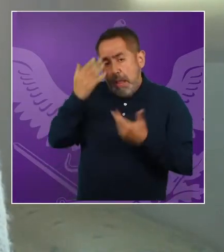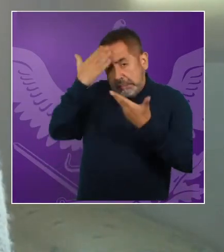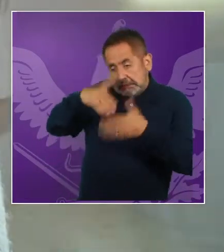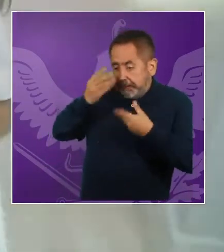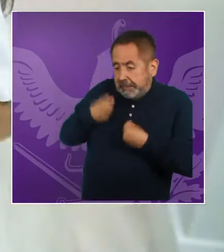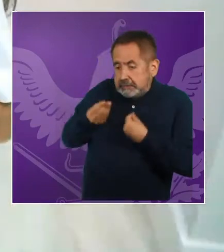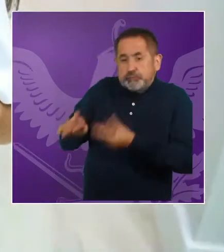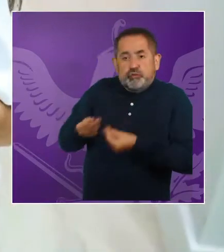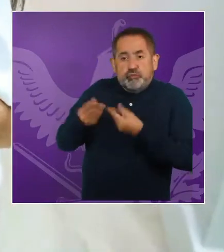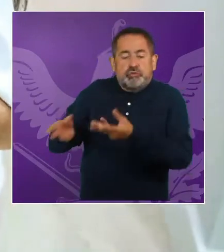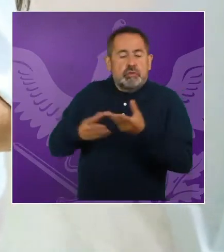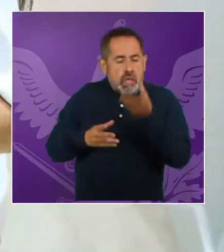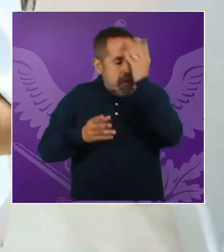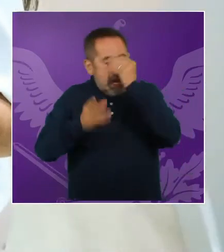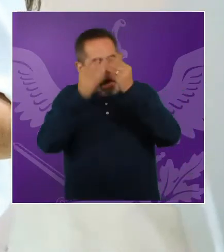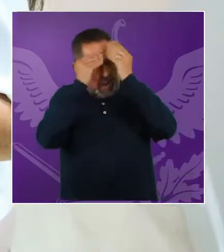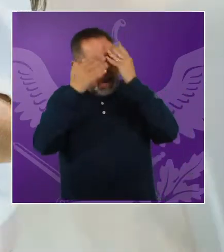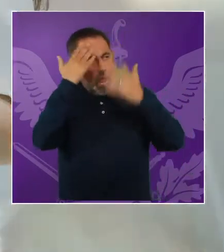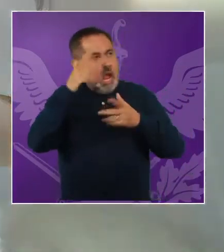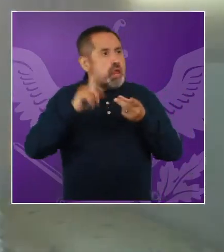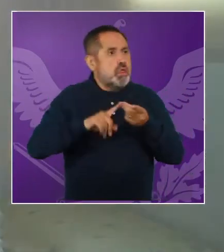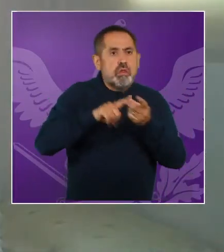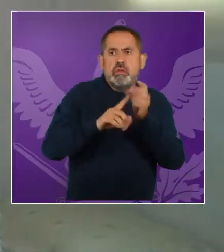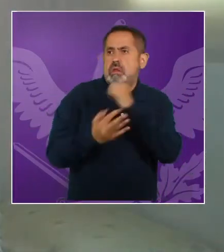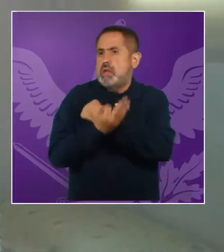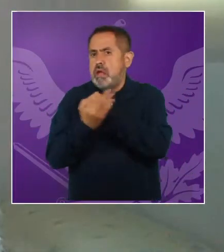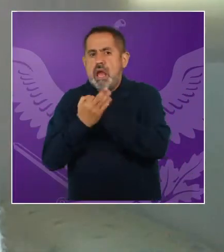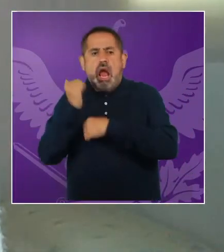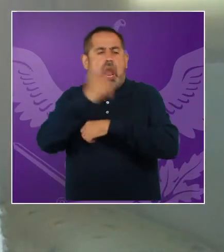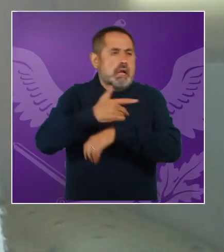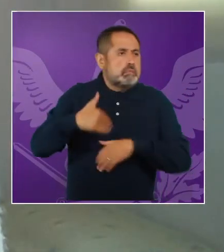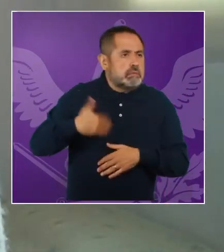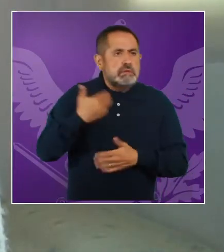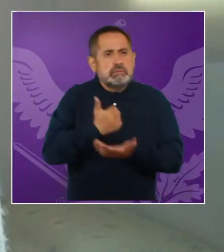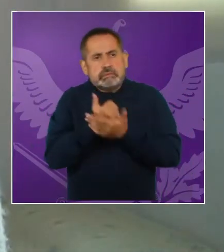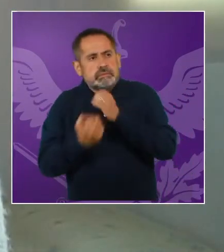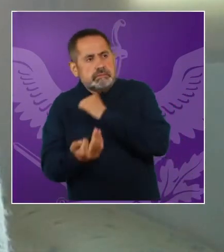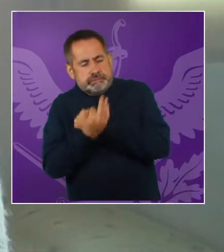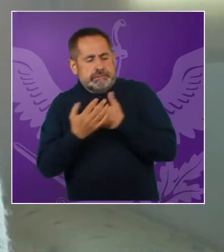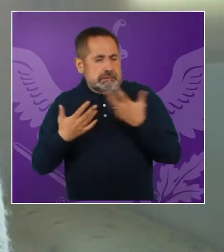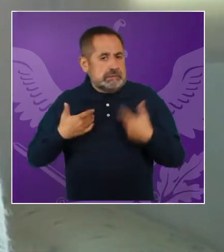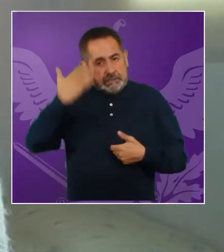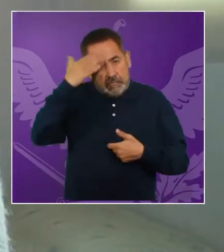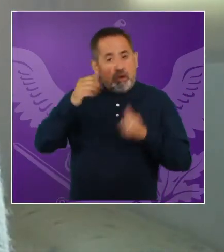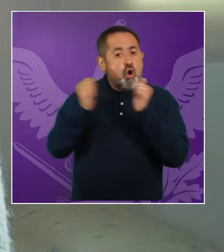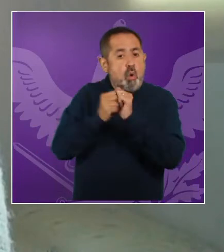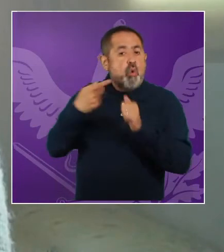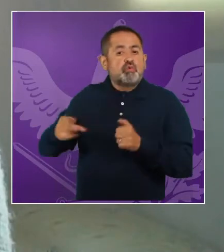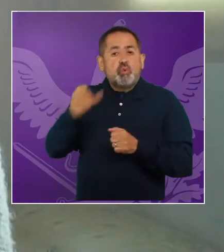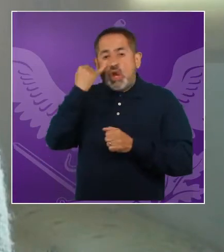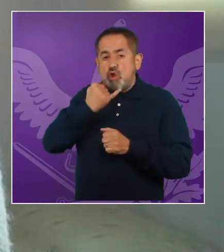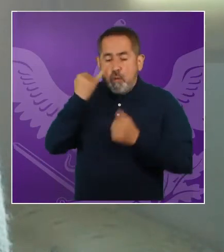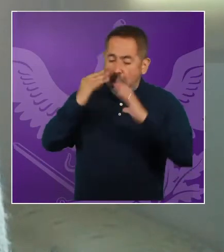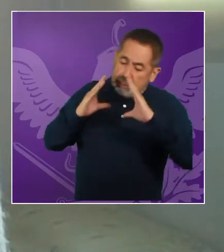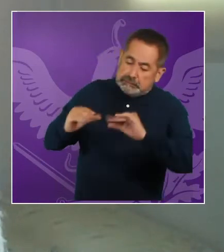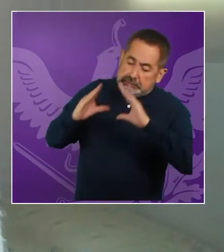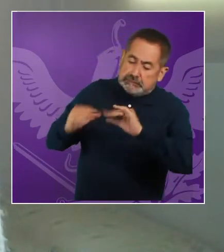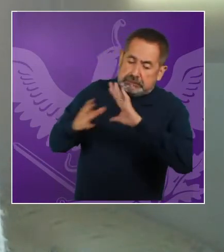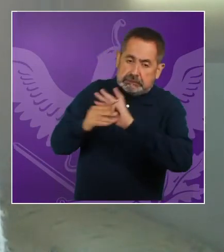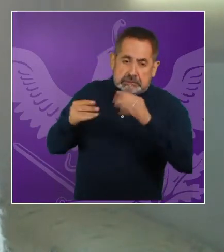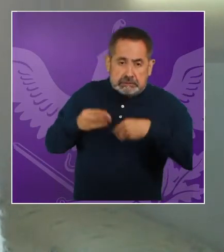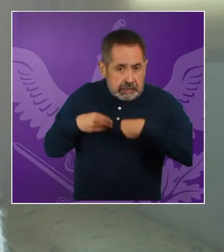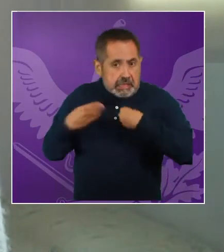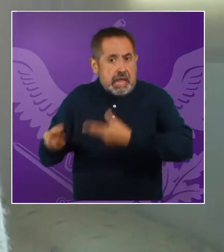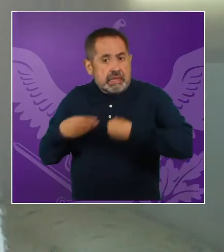imprescindible para que sepan a dónde recurrir, para acceder, ¿no?, a beneficios, a prestaciones, este, que sean monetarias, en a través de canastas